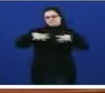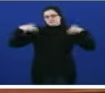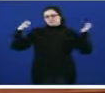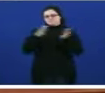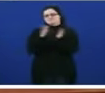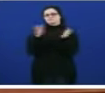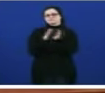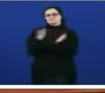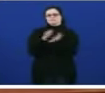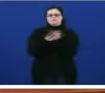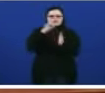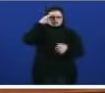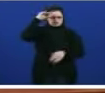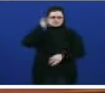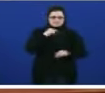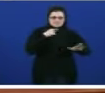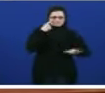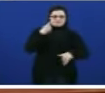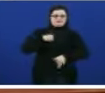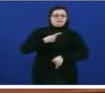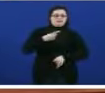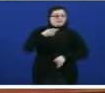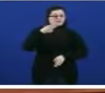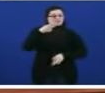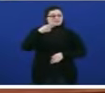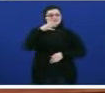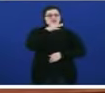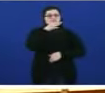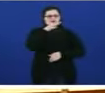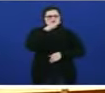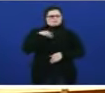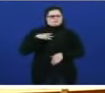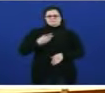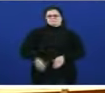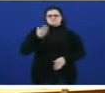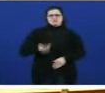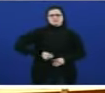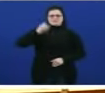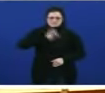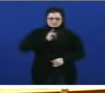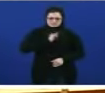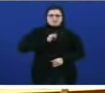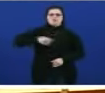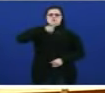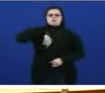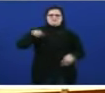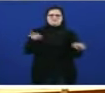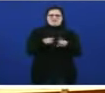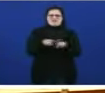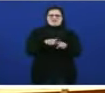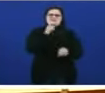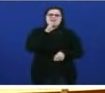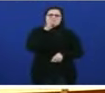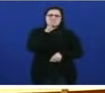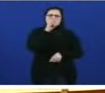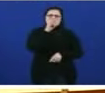escoite o galego é o principal elemento definidor da nosa identidade non se pode querer a Galiza e non o seu